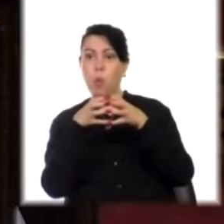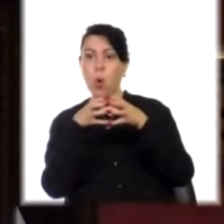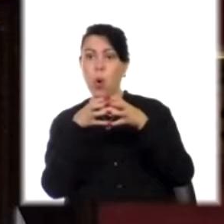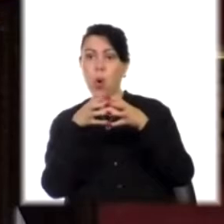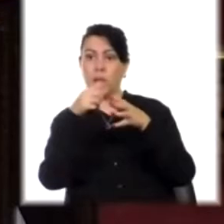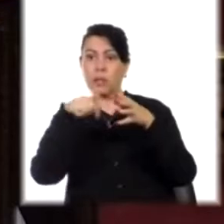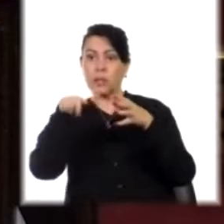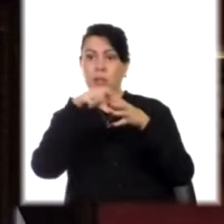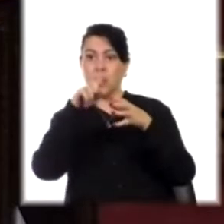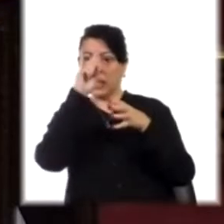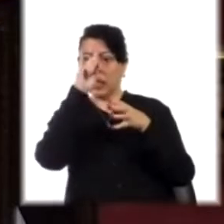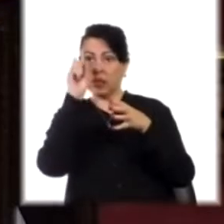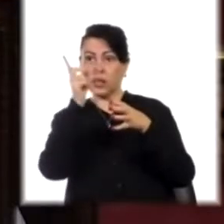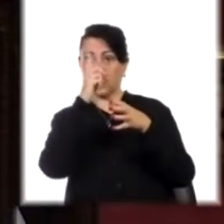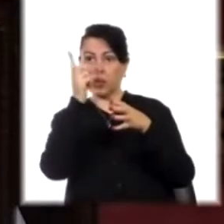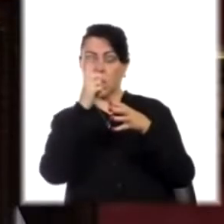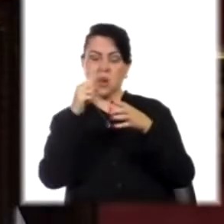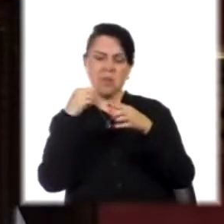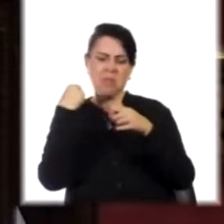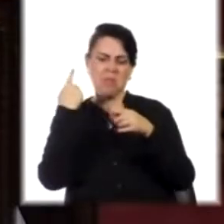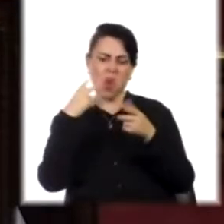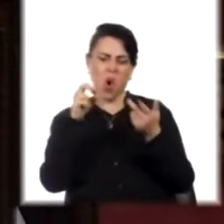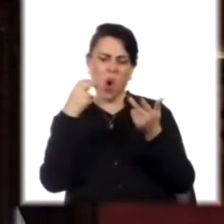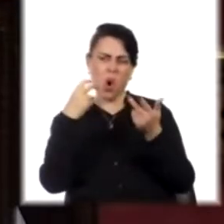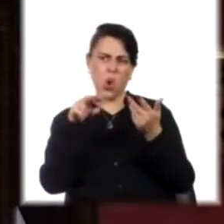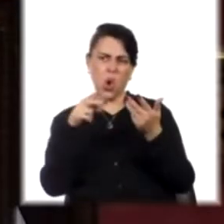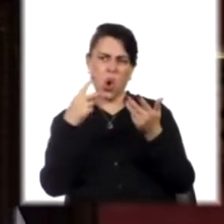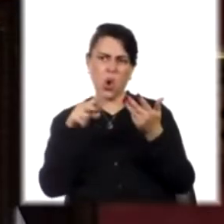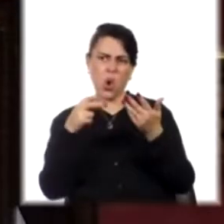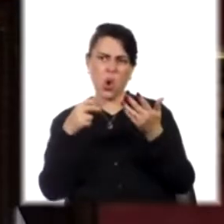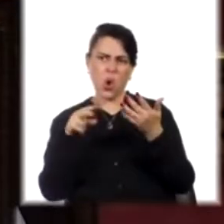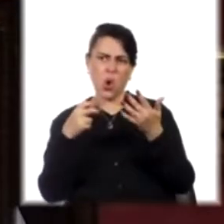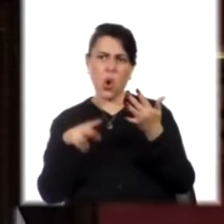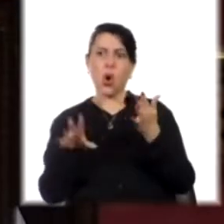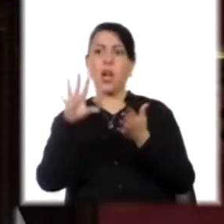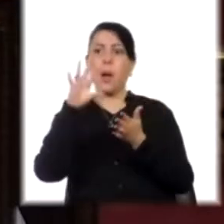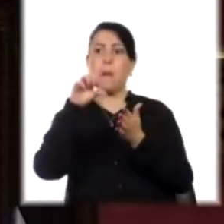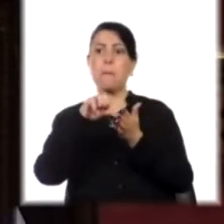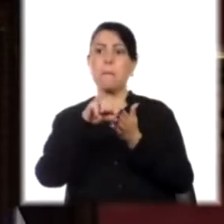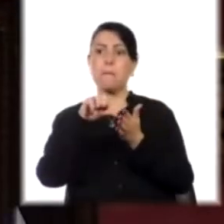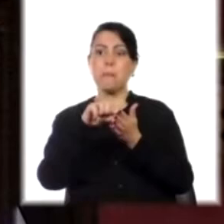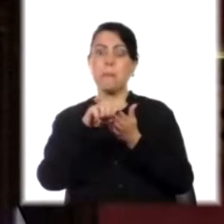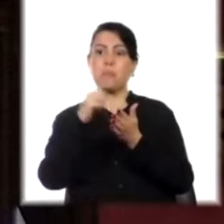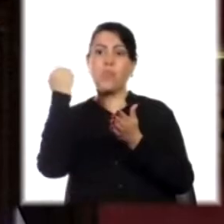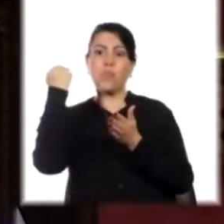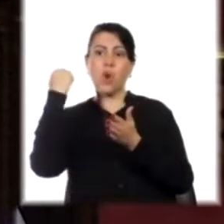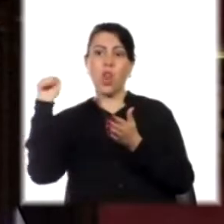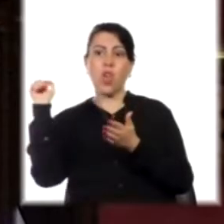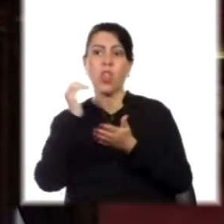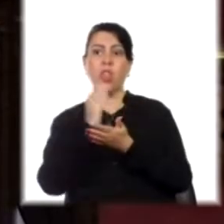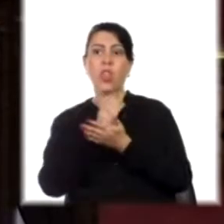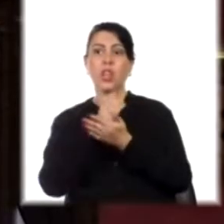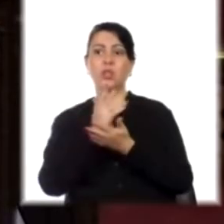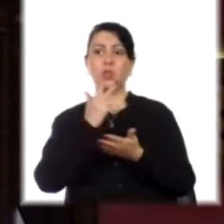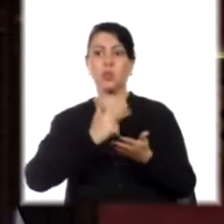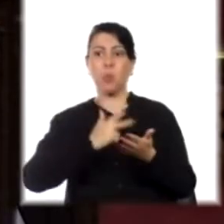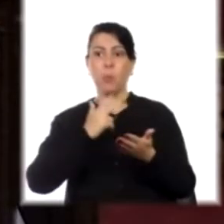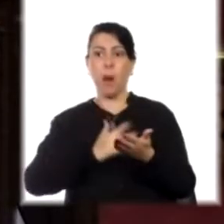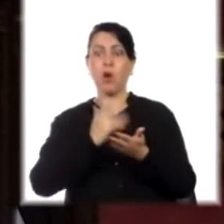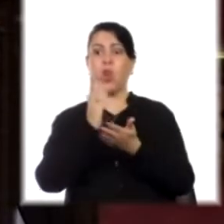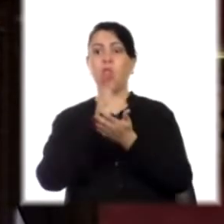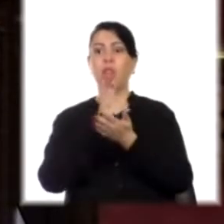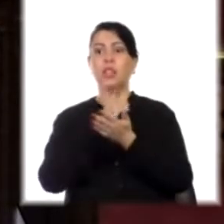que se ha negado sistemáticamente a que países violadores de los derechos humanos, de los derechos laborales,